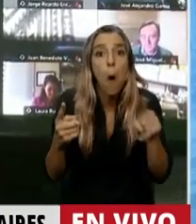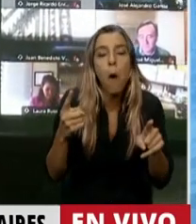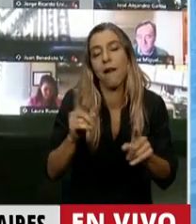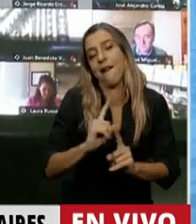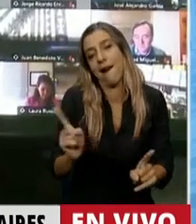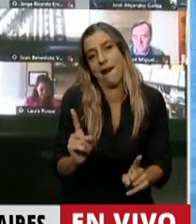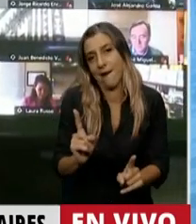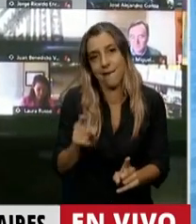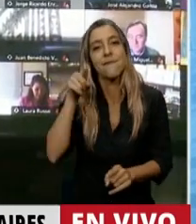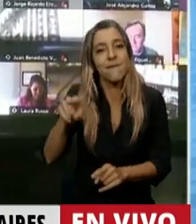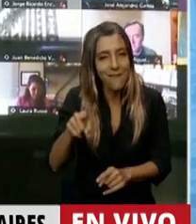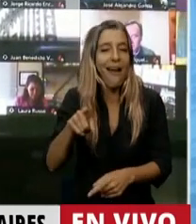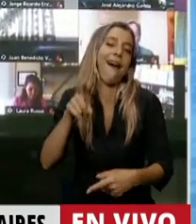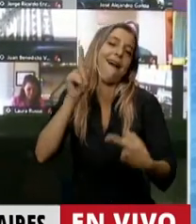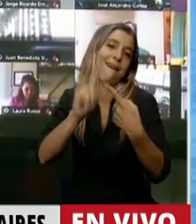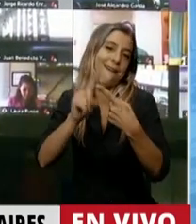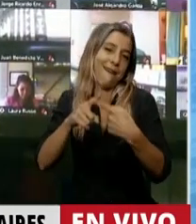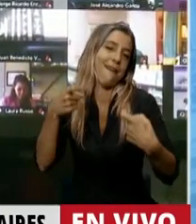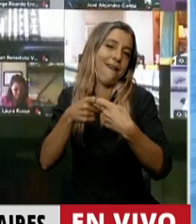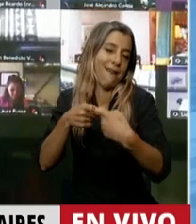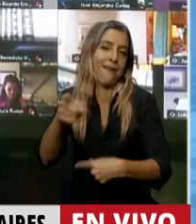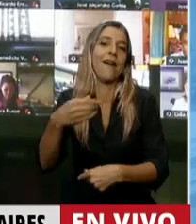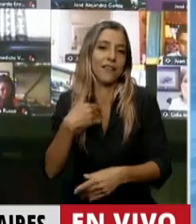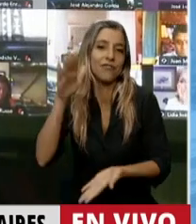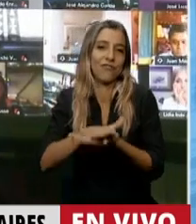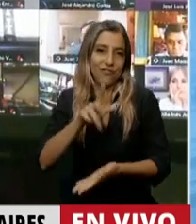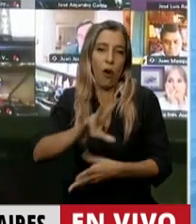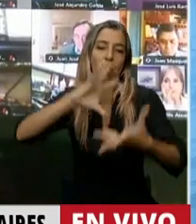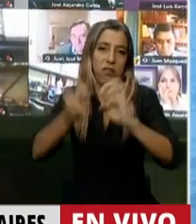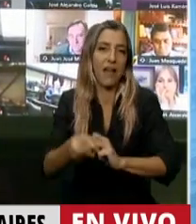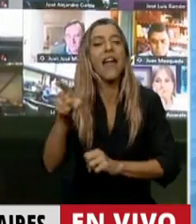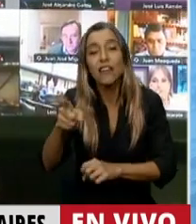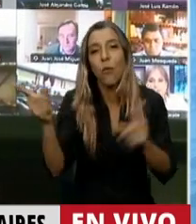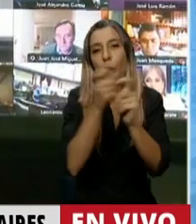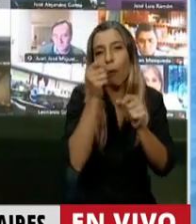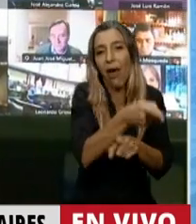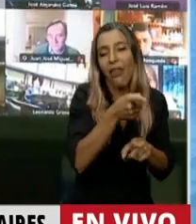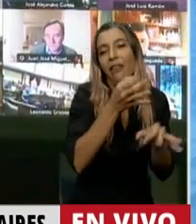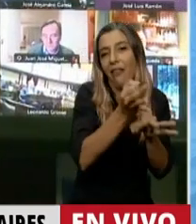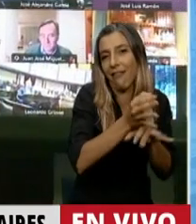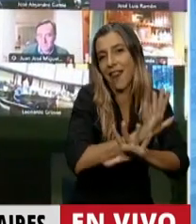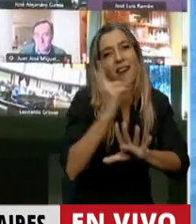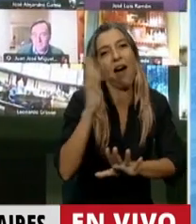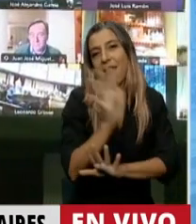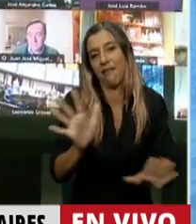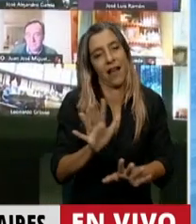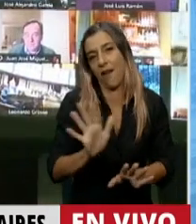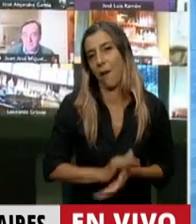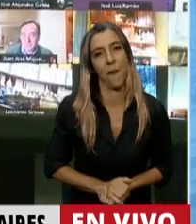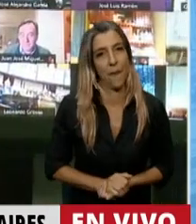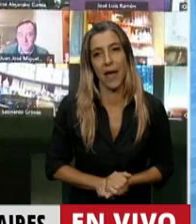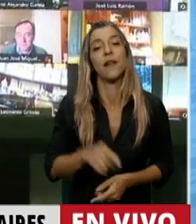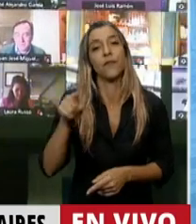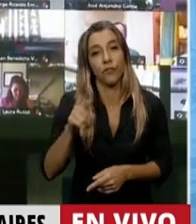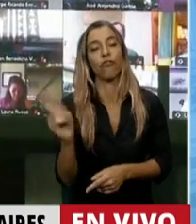cómplices de esta depredación y entonces no es un problema de educación. Esos intereses enfrentados son los que las